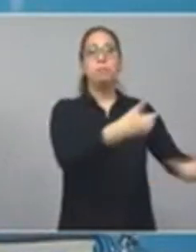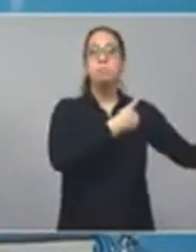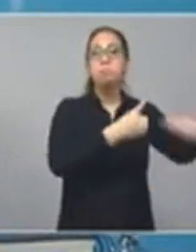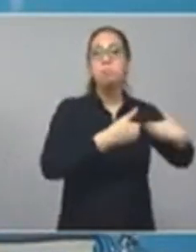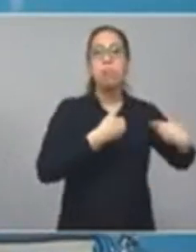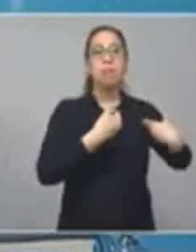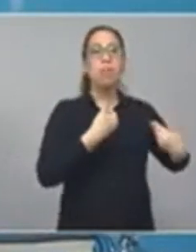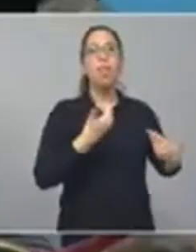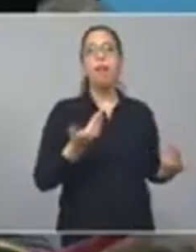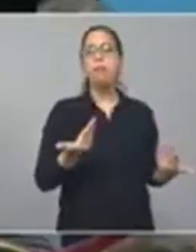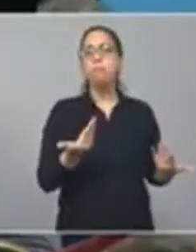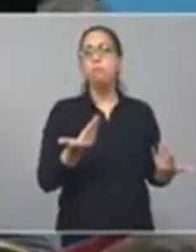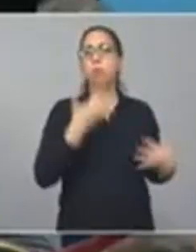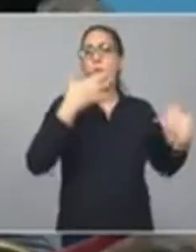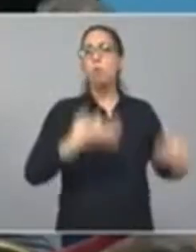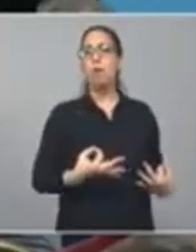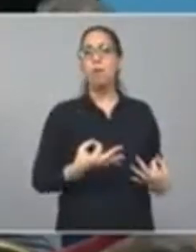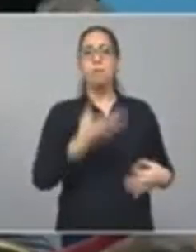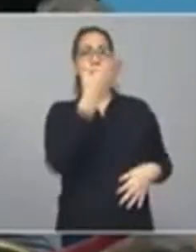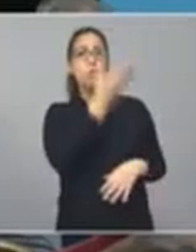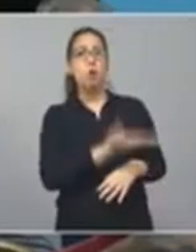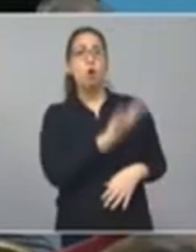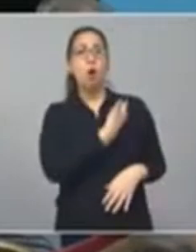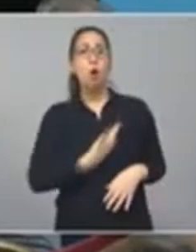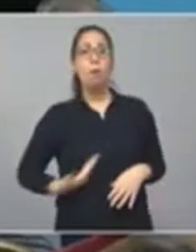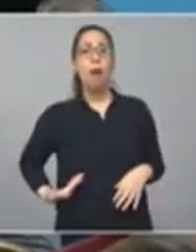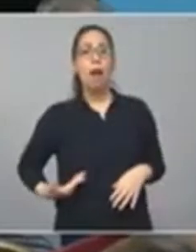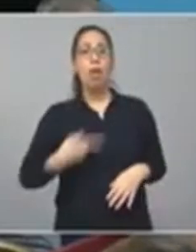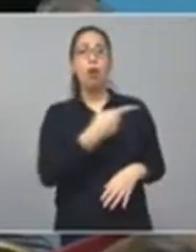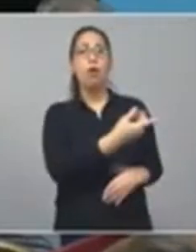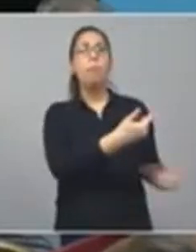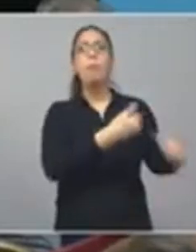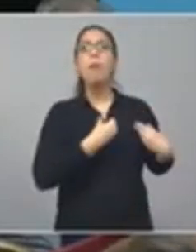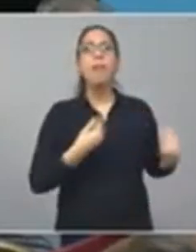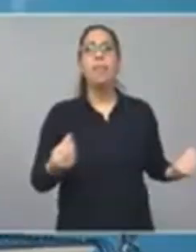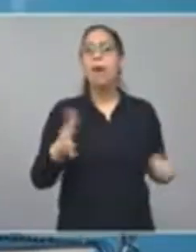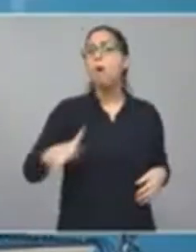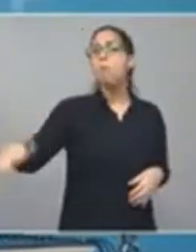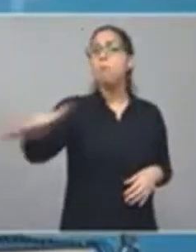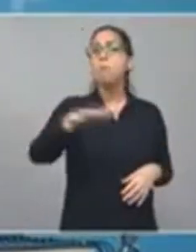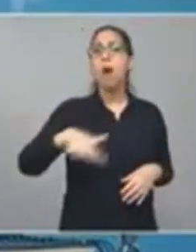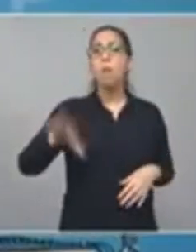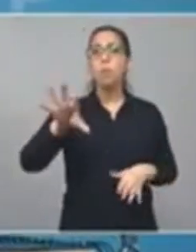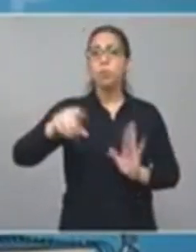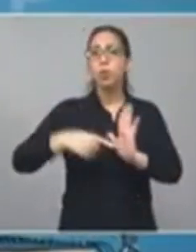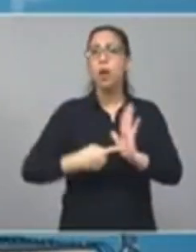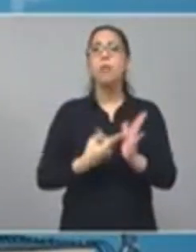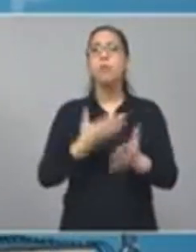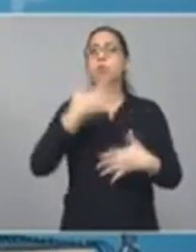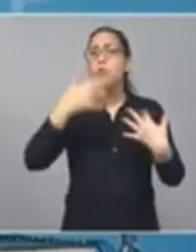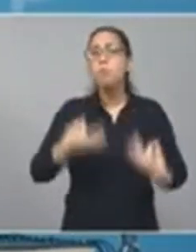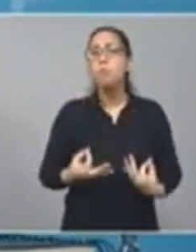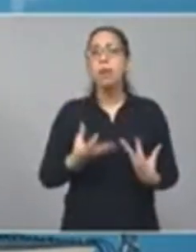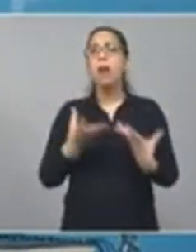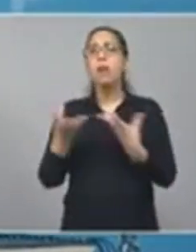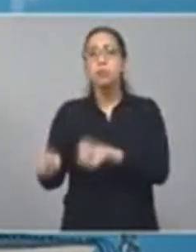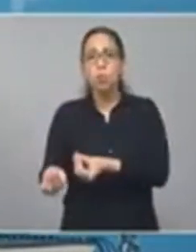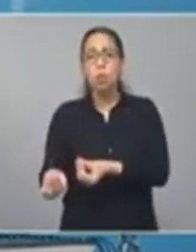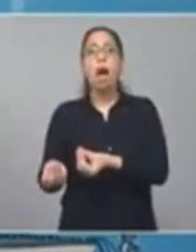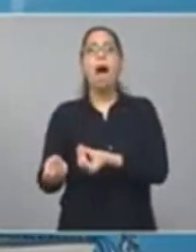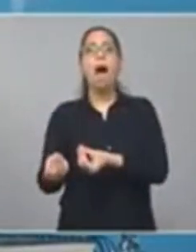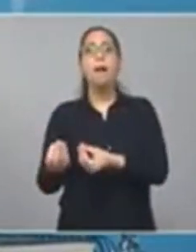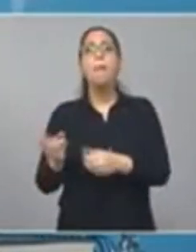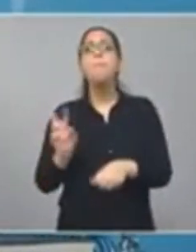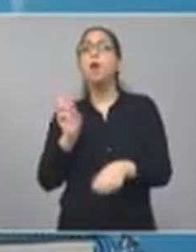nuestro Gobernador, que es acompañar a los bonaerenses, ser un escudo ante las políticas del Gobierno Nacional en la provincia de Buenos Aires.